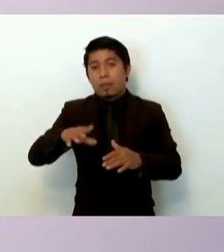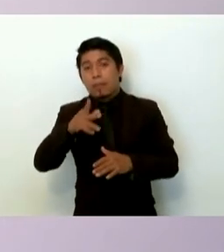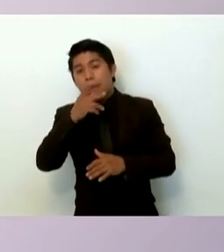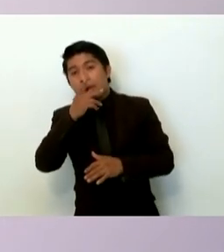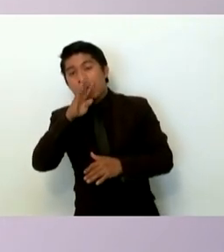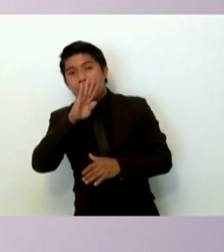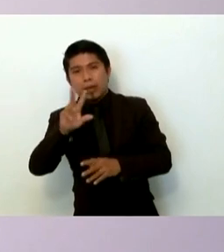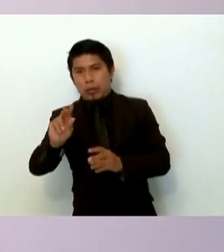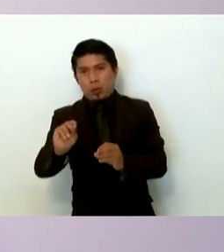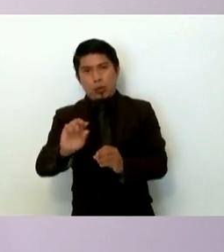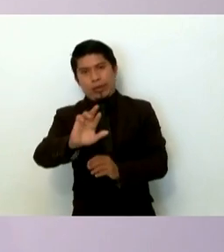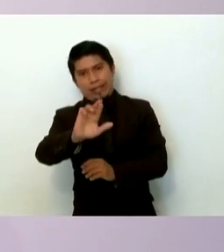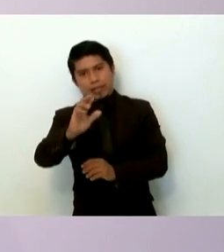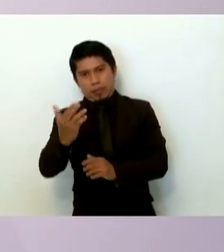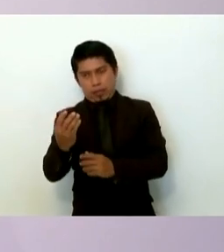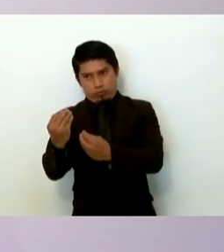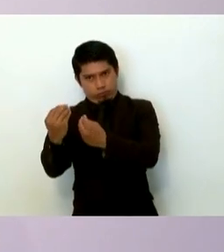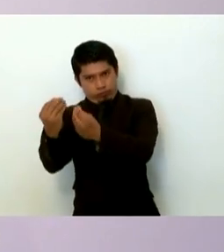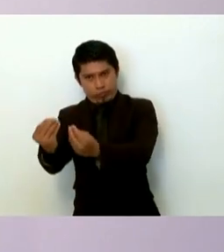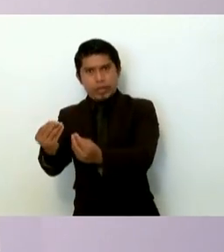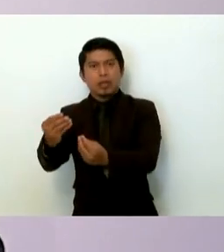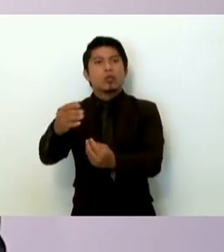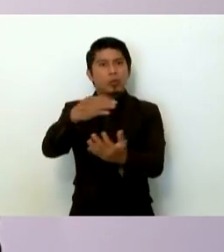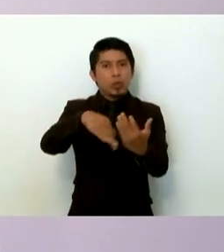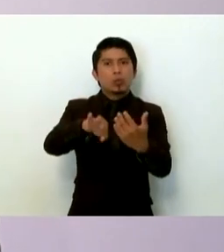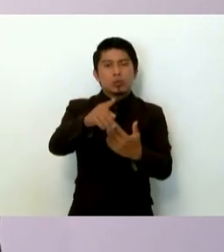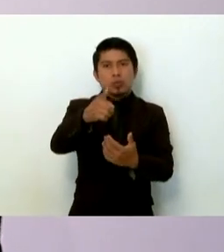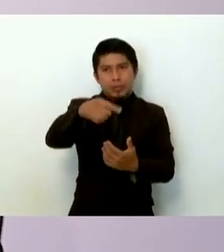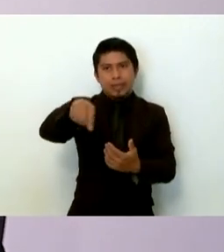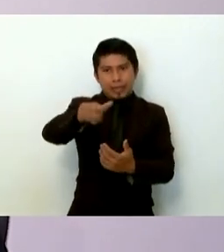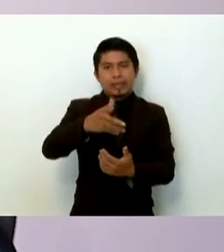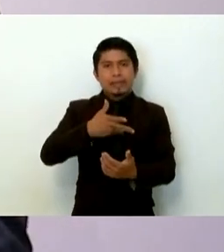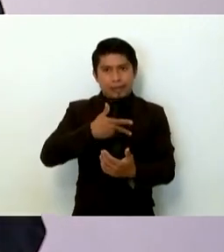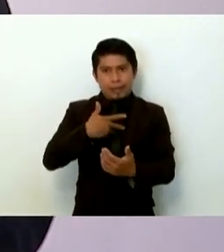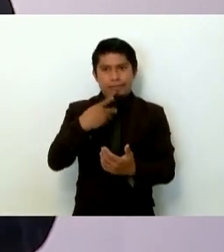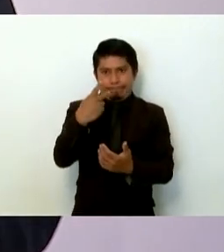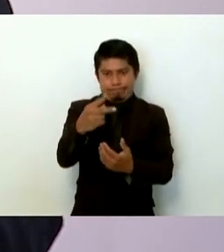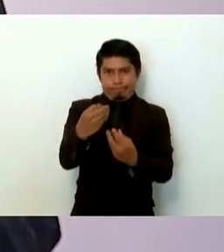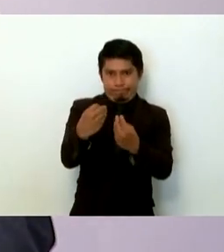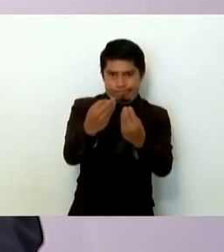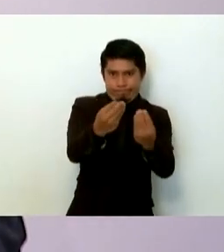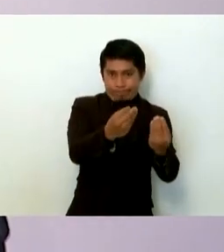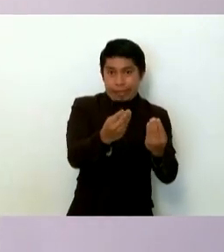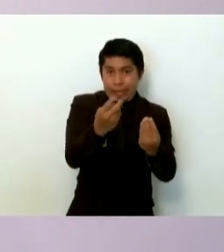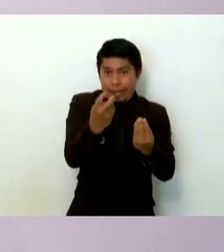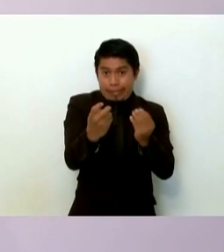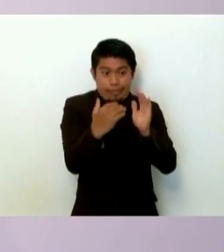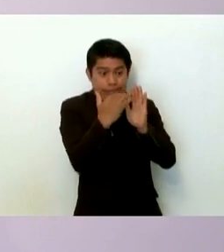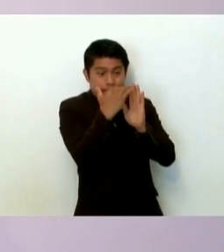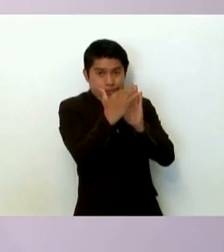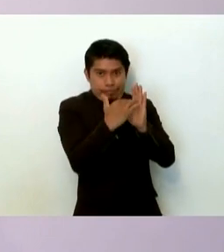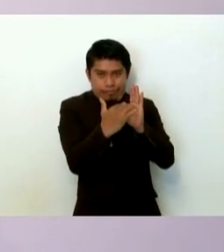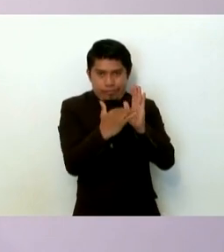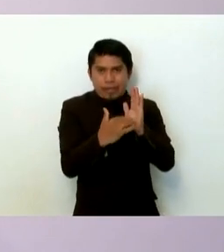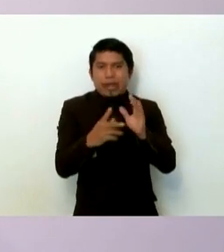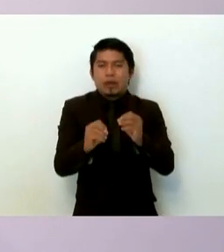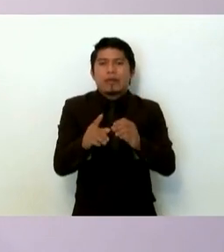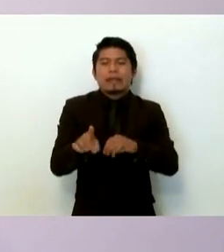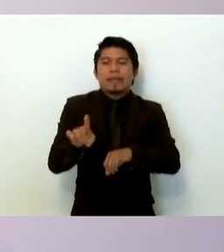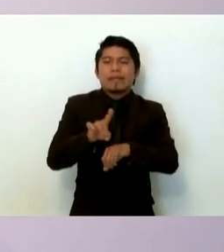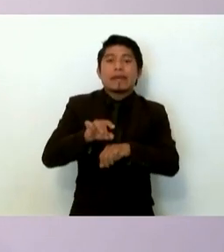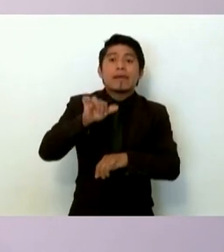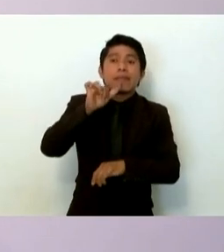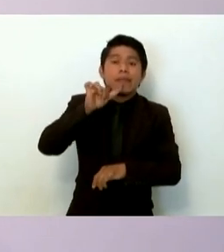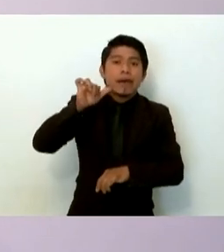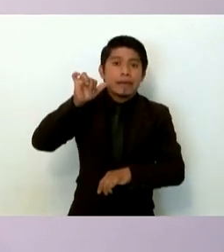mamás de los muchachos y que todos ustedes tienen en sus manos. Este informe, que no surge del día de ayer,